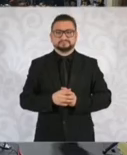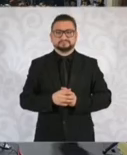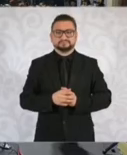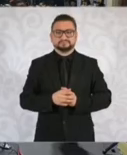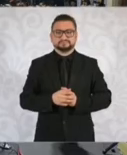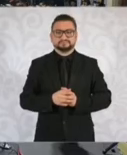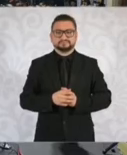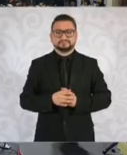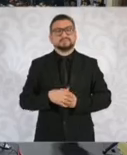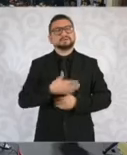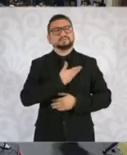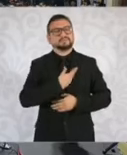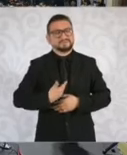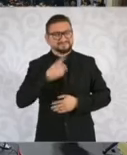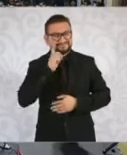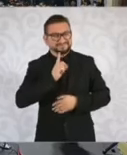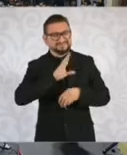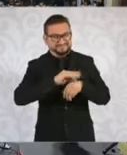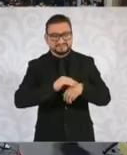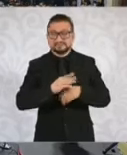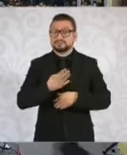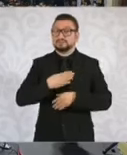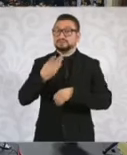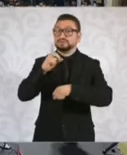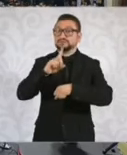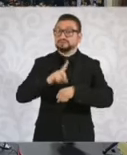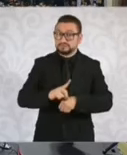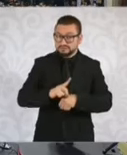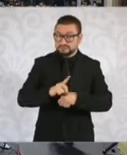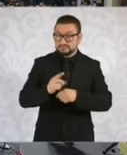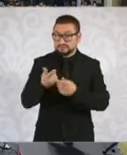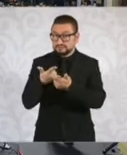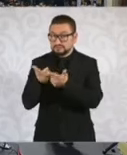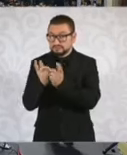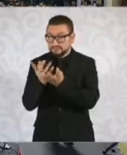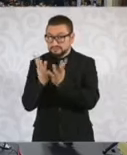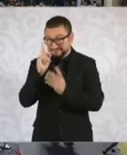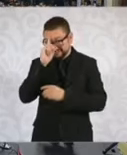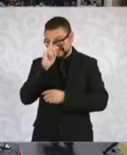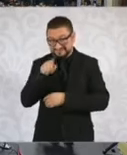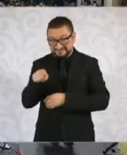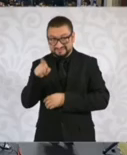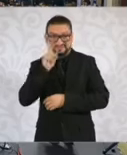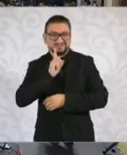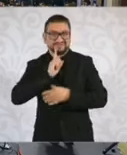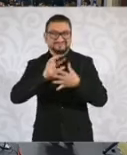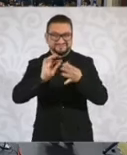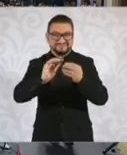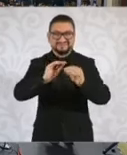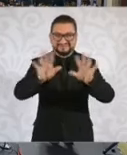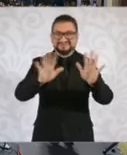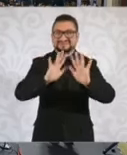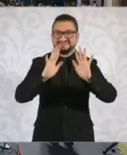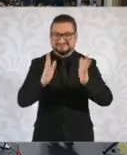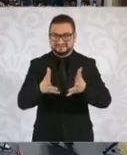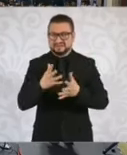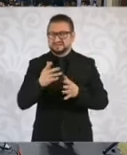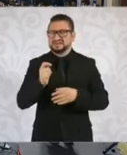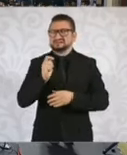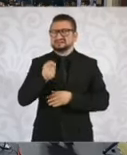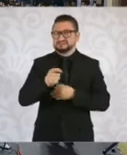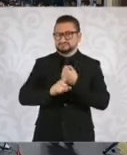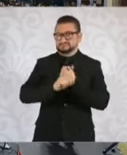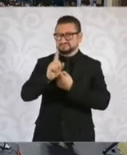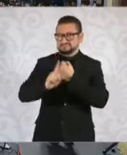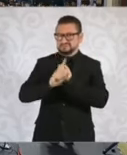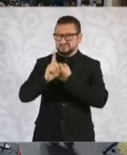Con su permiso, Presidenta. Buenos días. La consejera ha explicado con toda claridad este aparente problema de